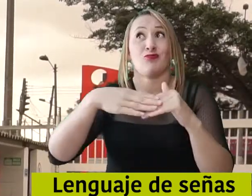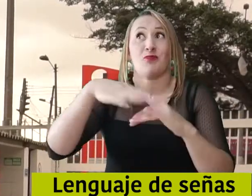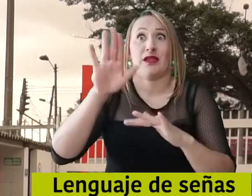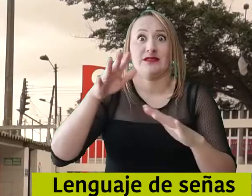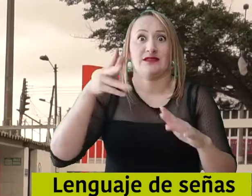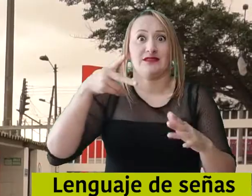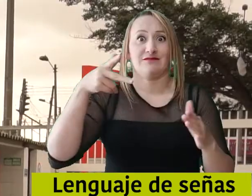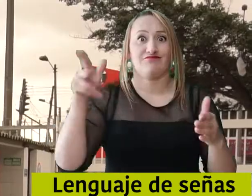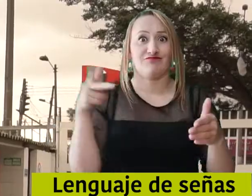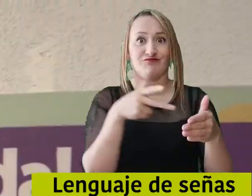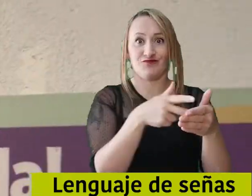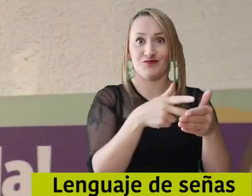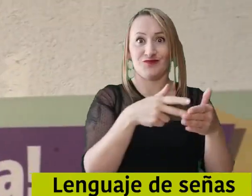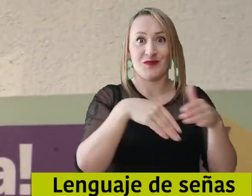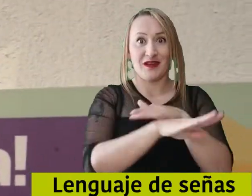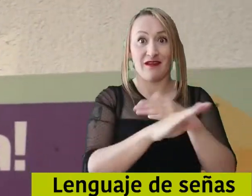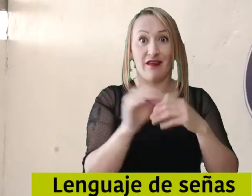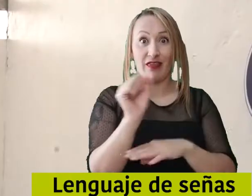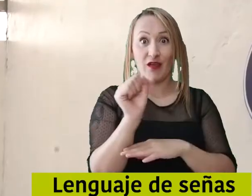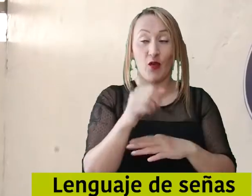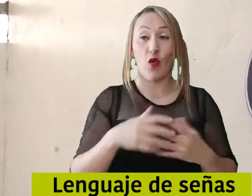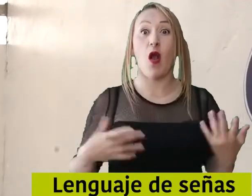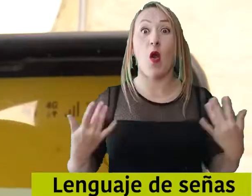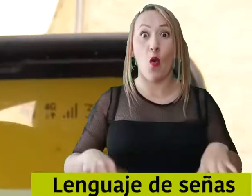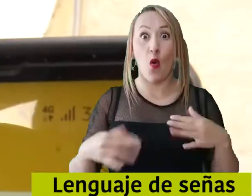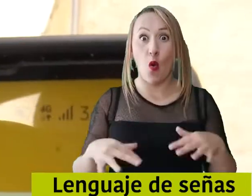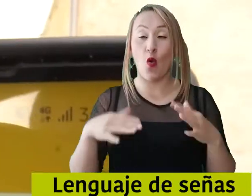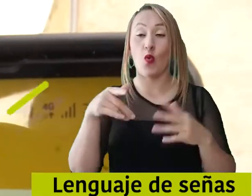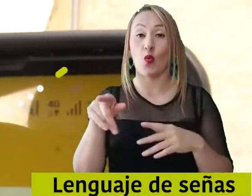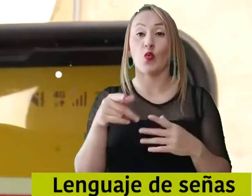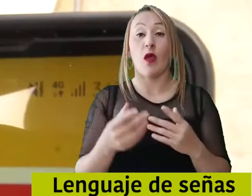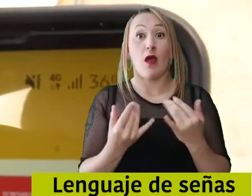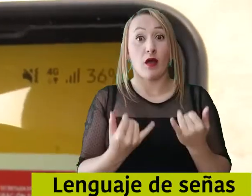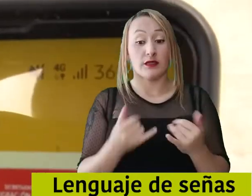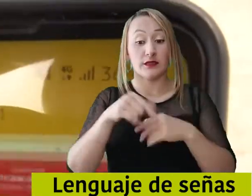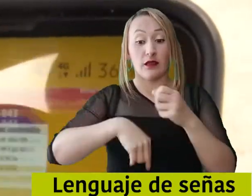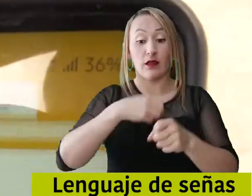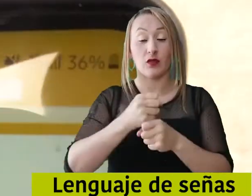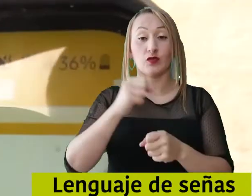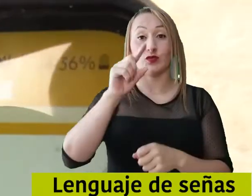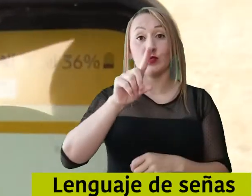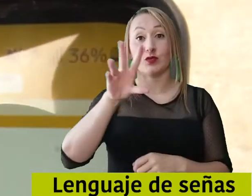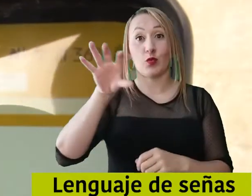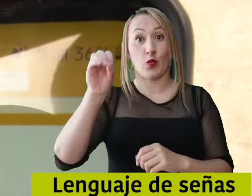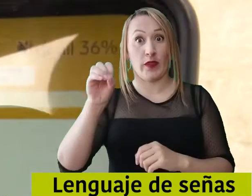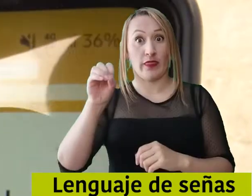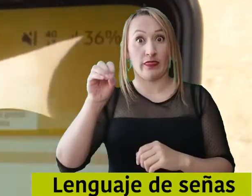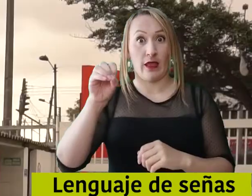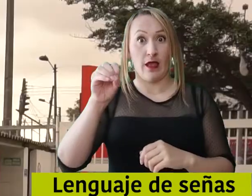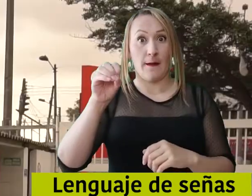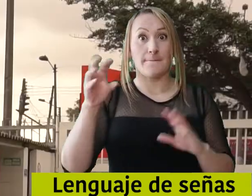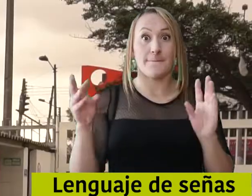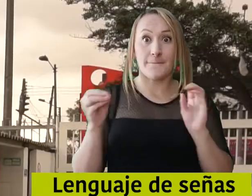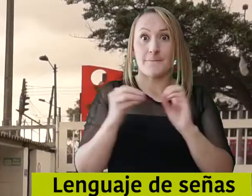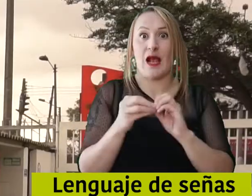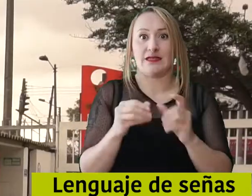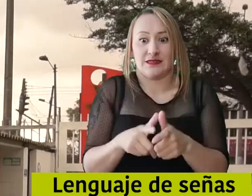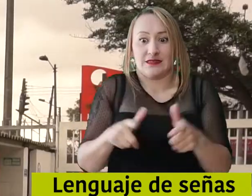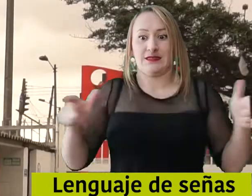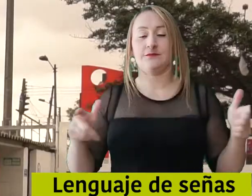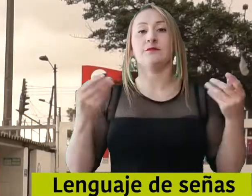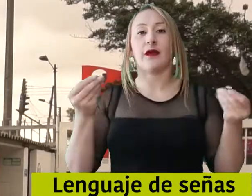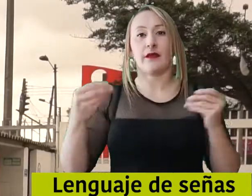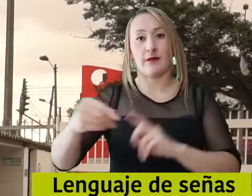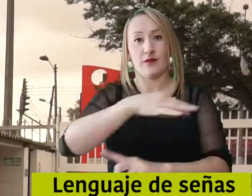150 cupos más. Hay que garantizar que nuestro medio ambiente cada vez se hace más sostenible, que podemos mitigar el impacto que